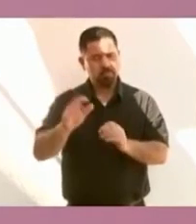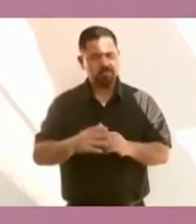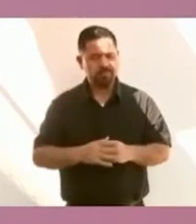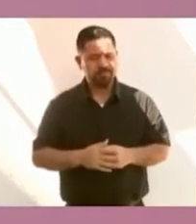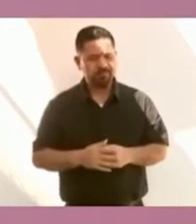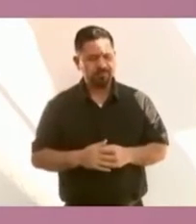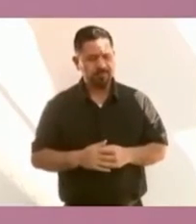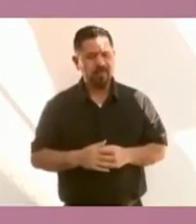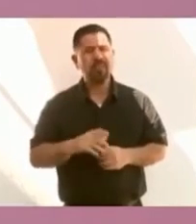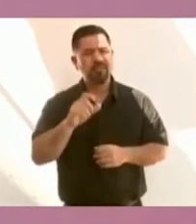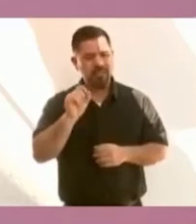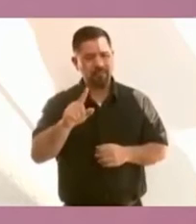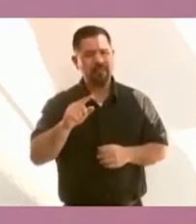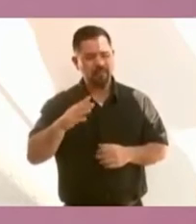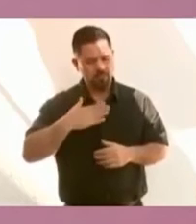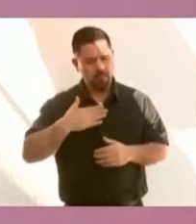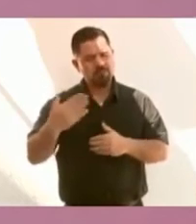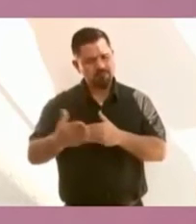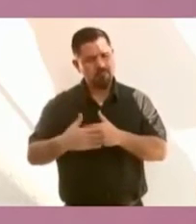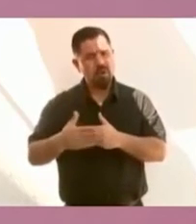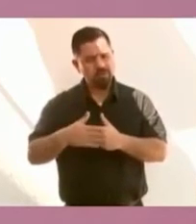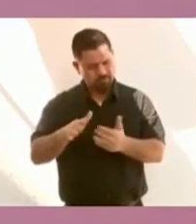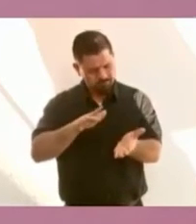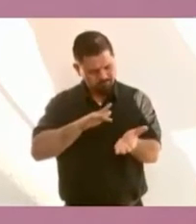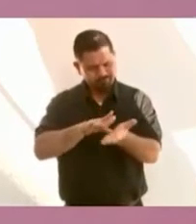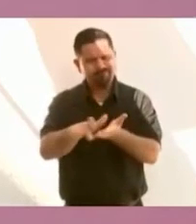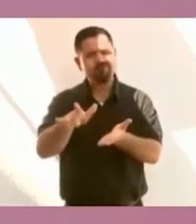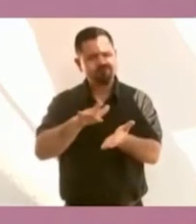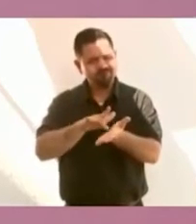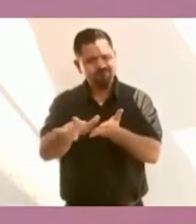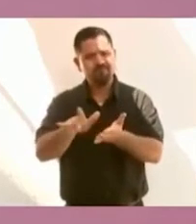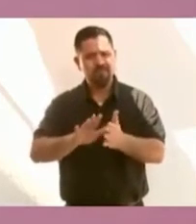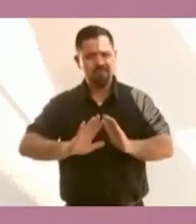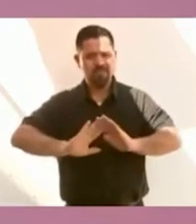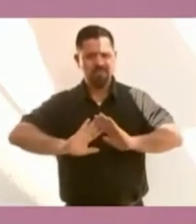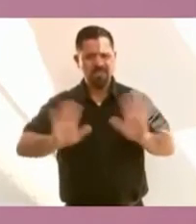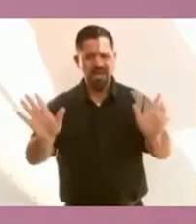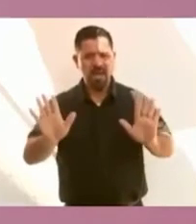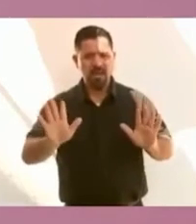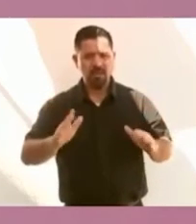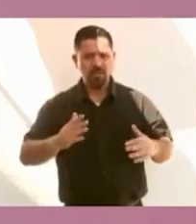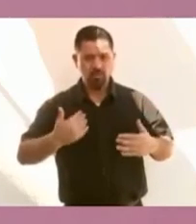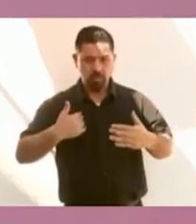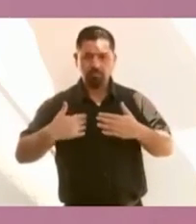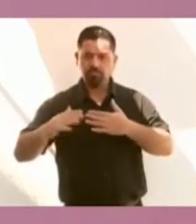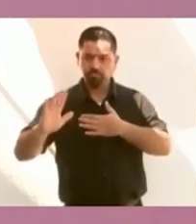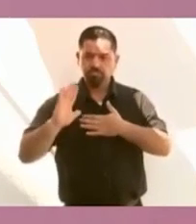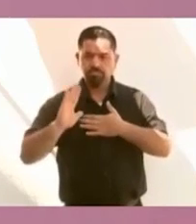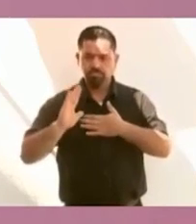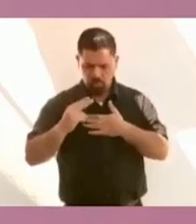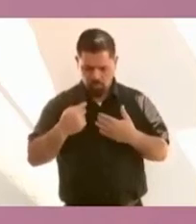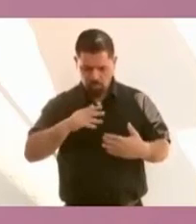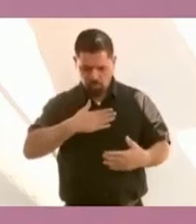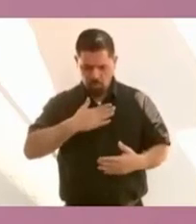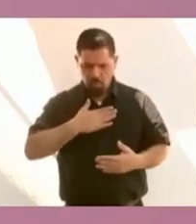a ayudarlos. Ya firmamos un compromiso para que